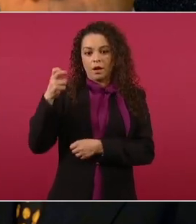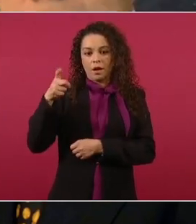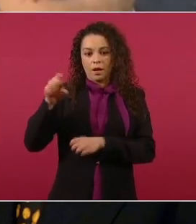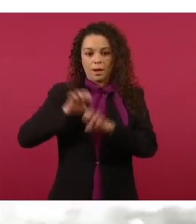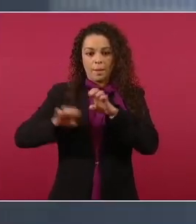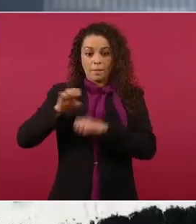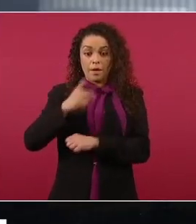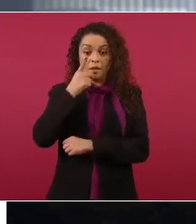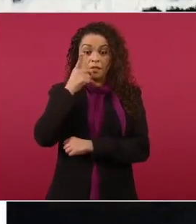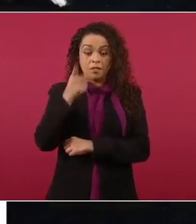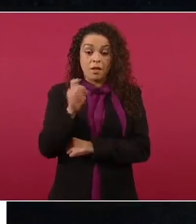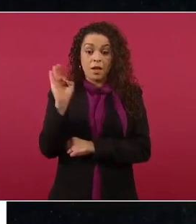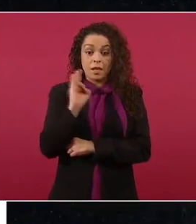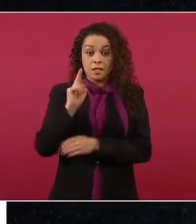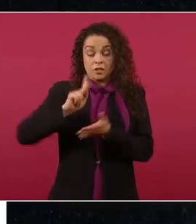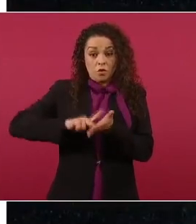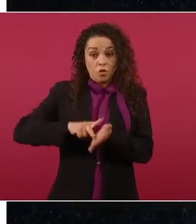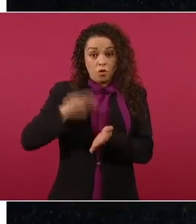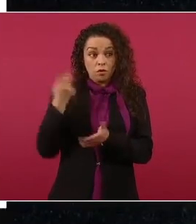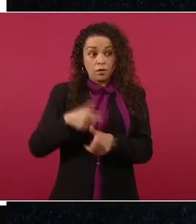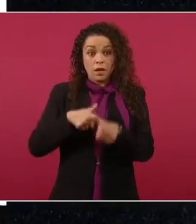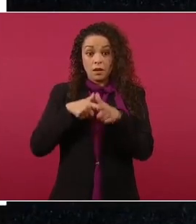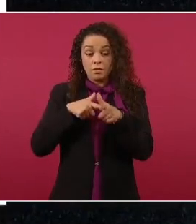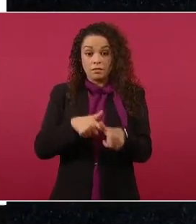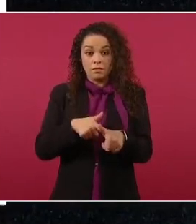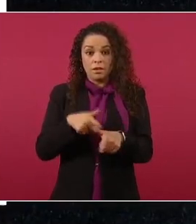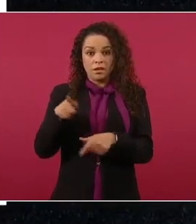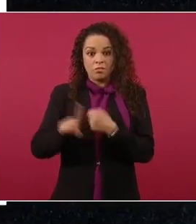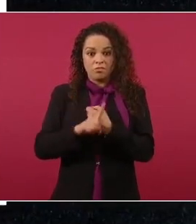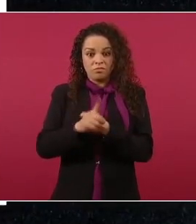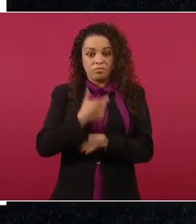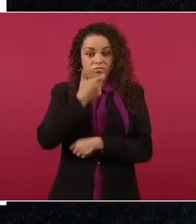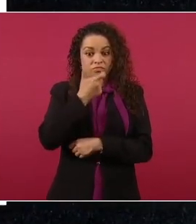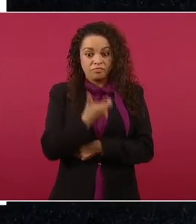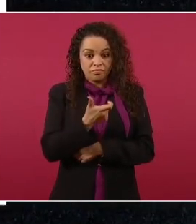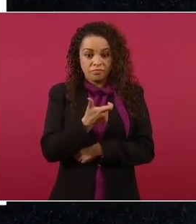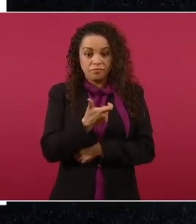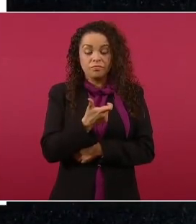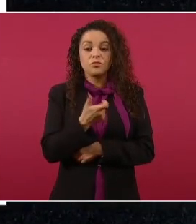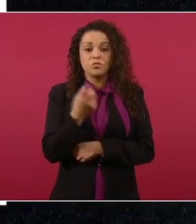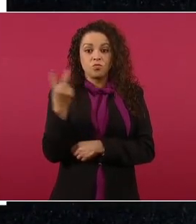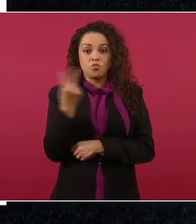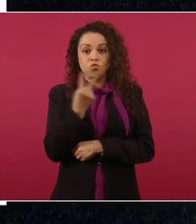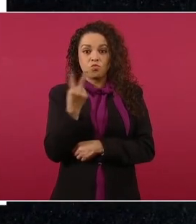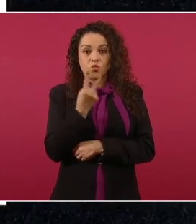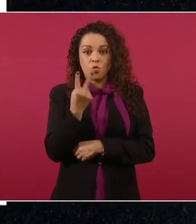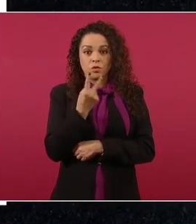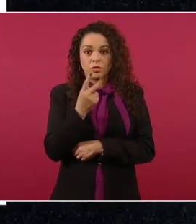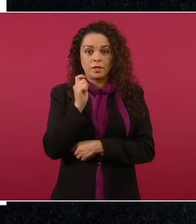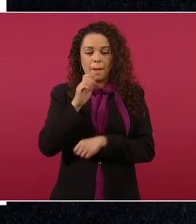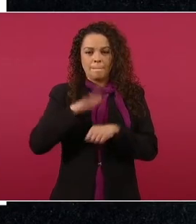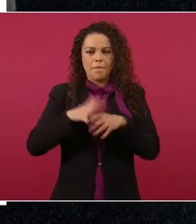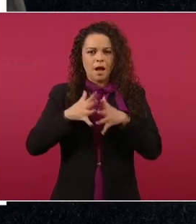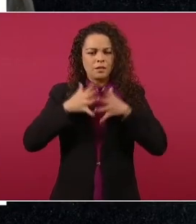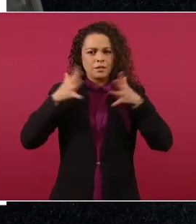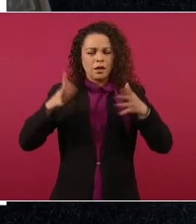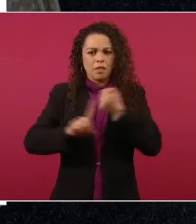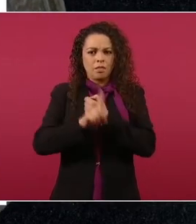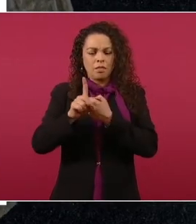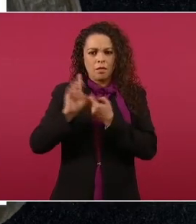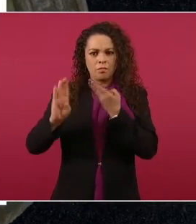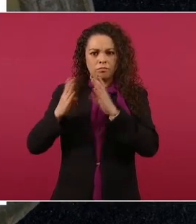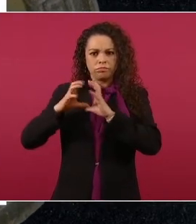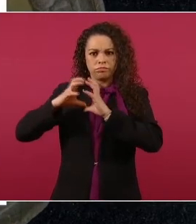que en el supuesto de que se repitan las condiciones monetarias y financieras de las dos últimas crisis globales, 2009